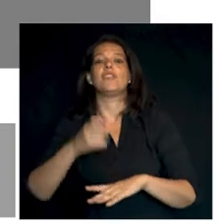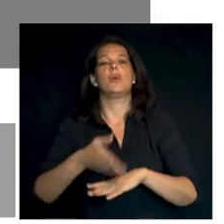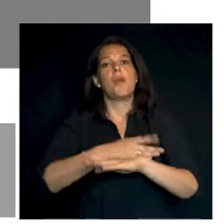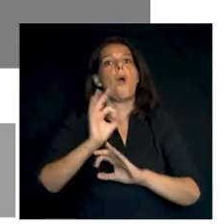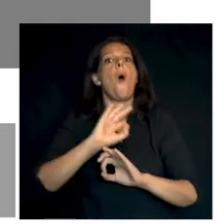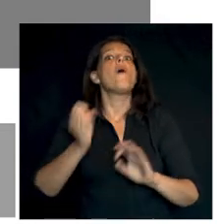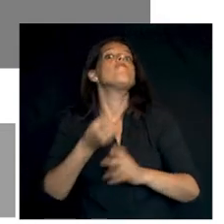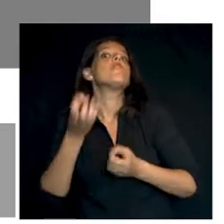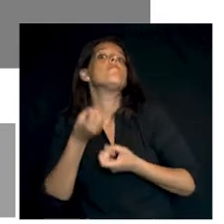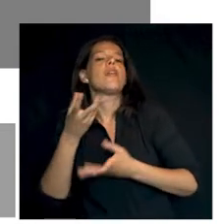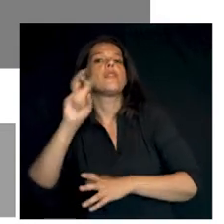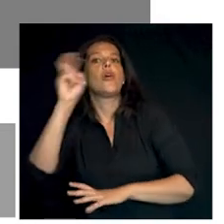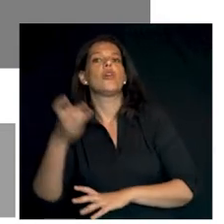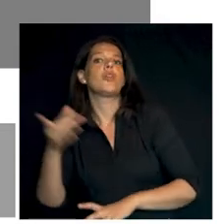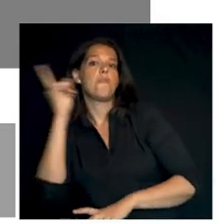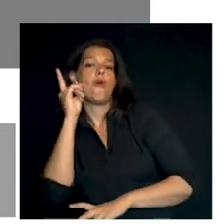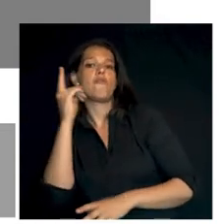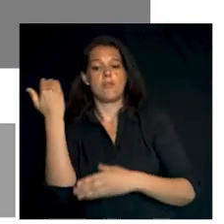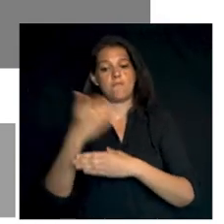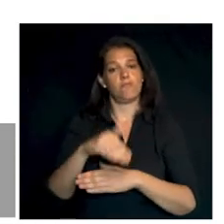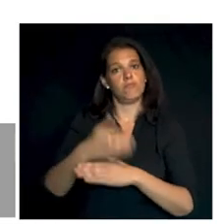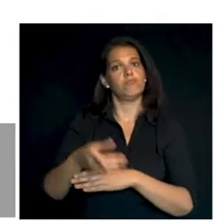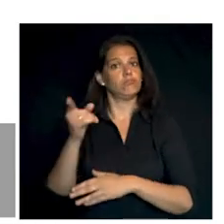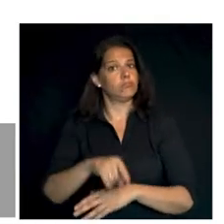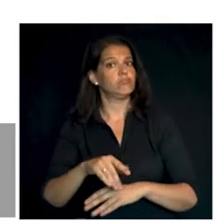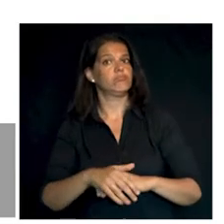otra información, móvil y dirección postal.